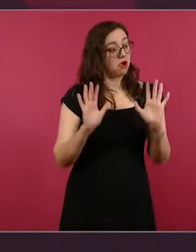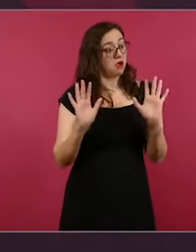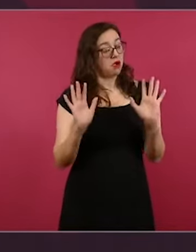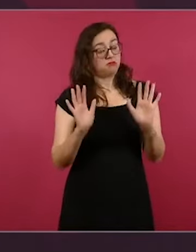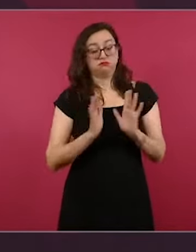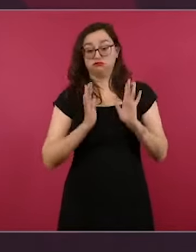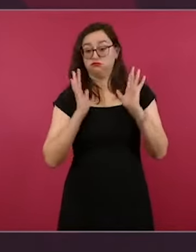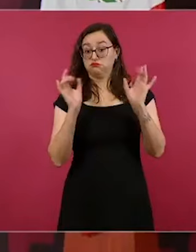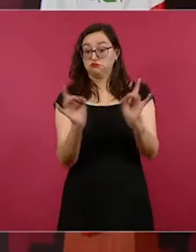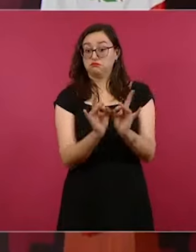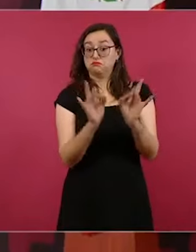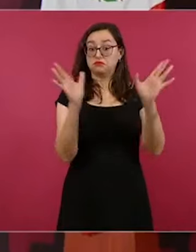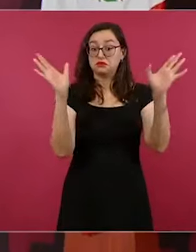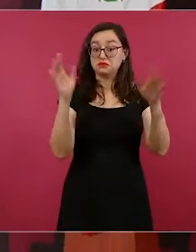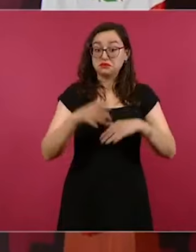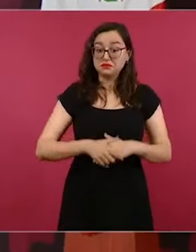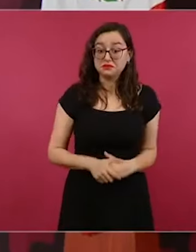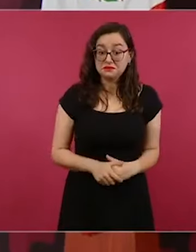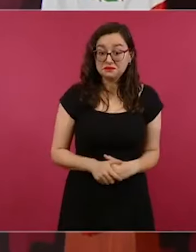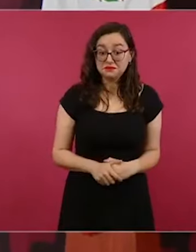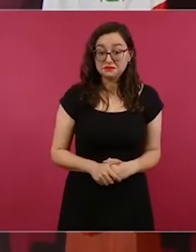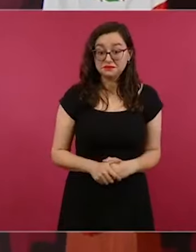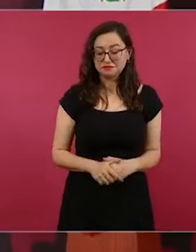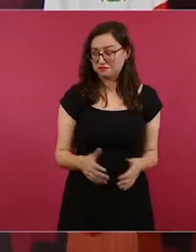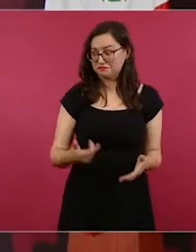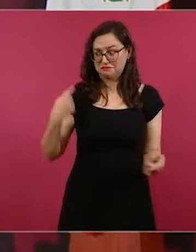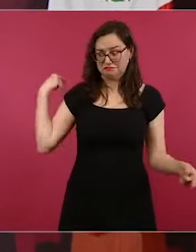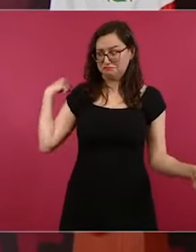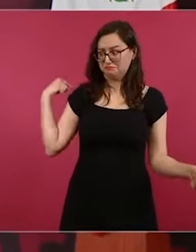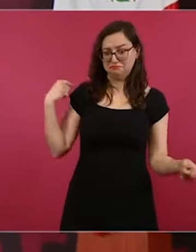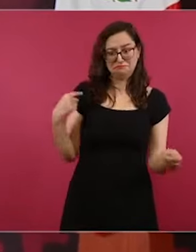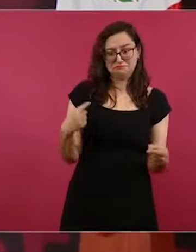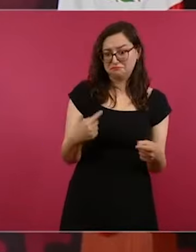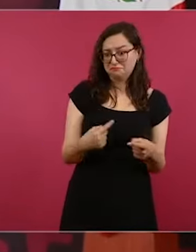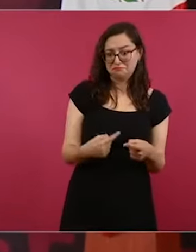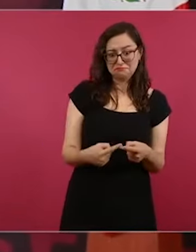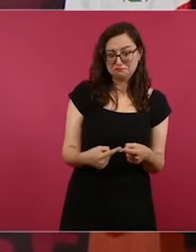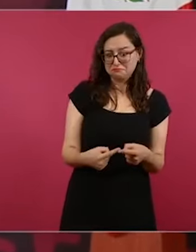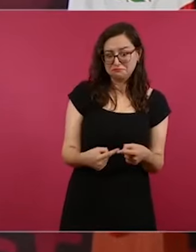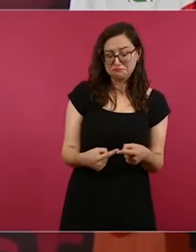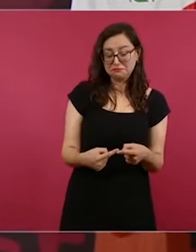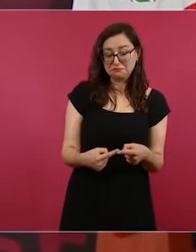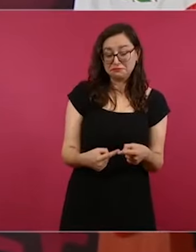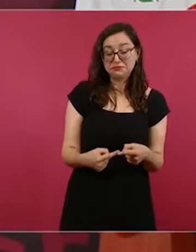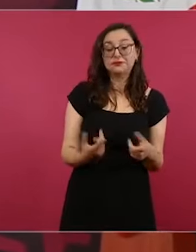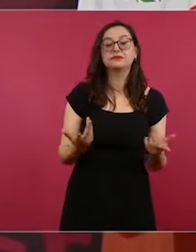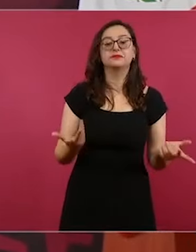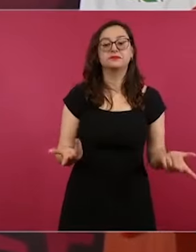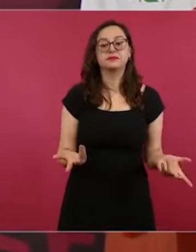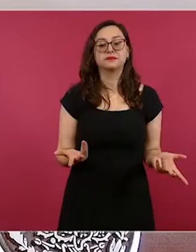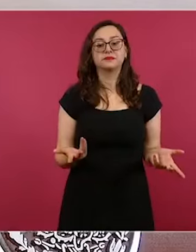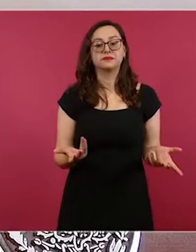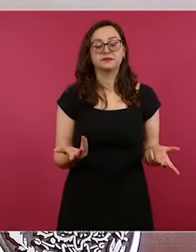Acaba de verse el caso de